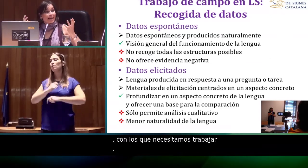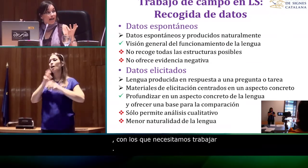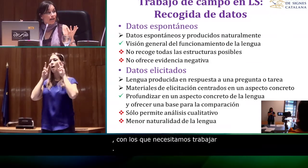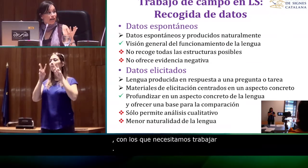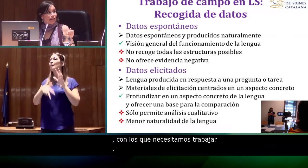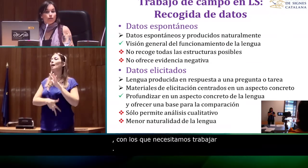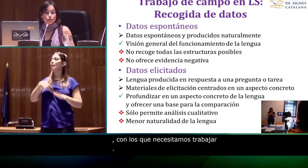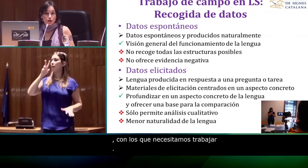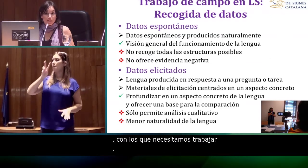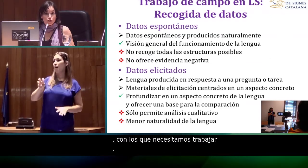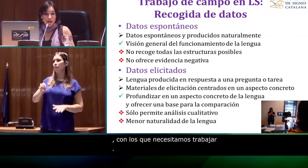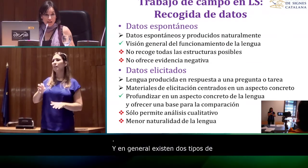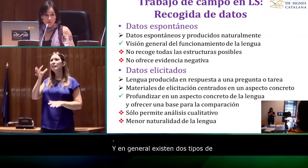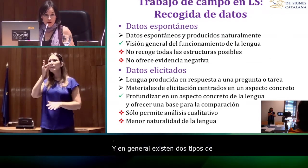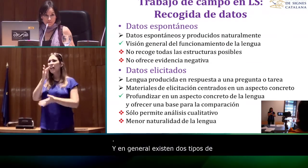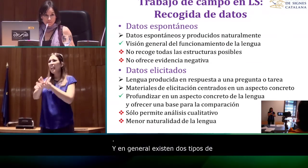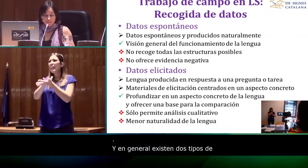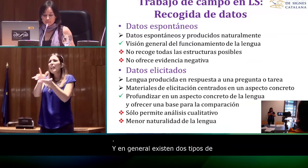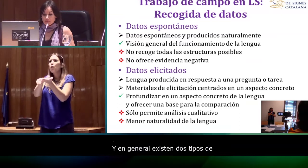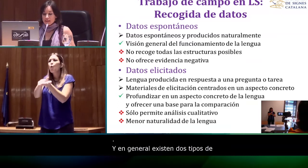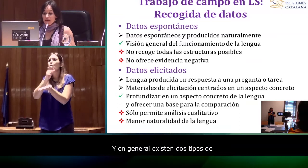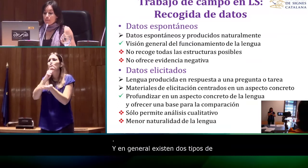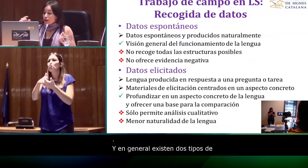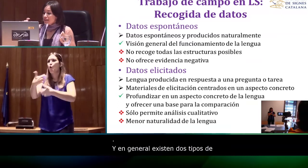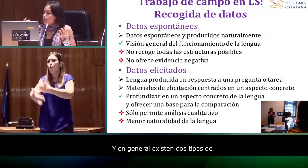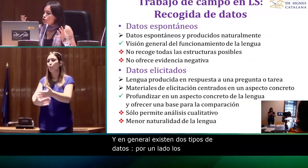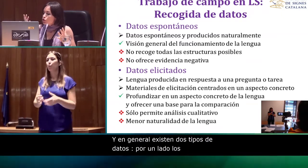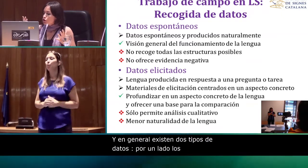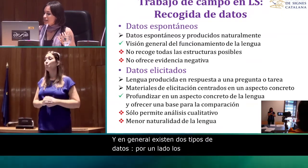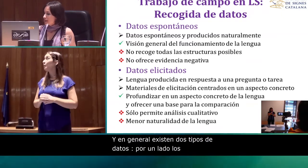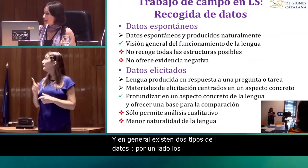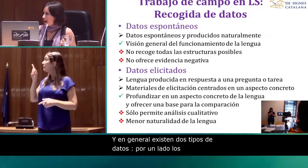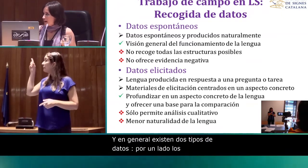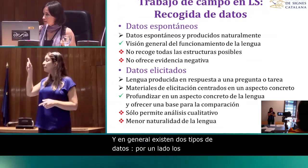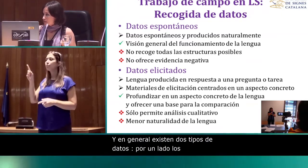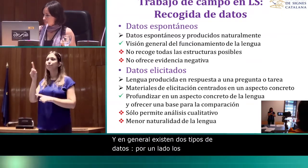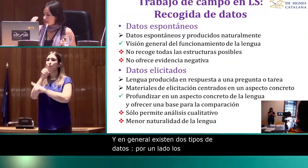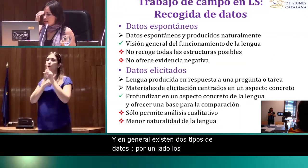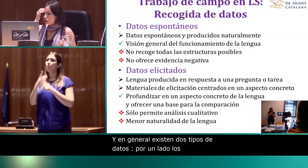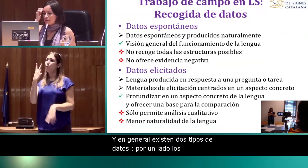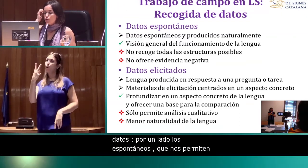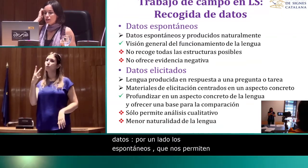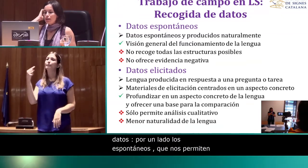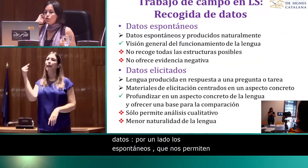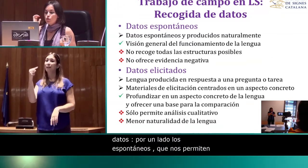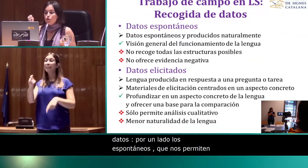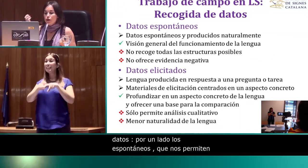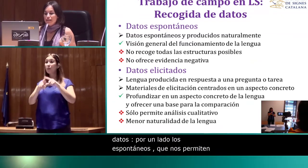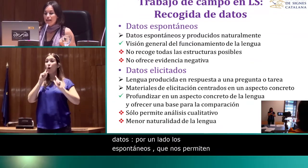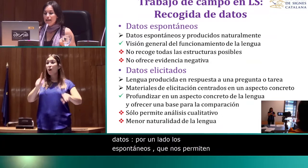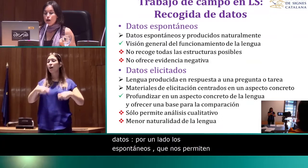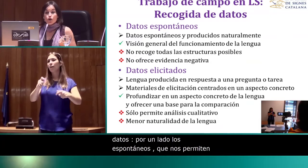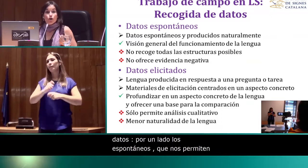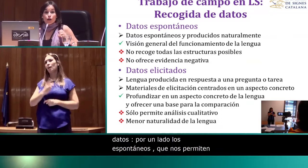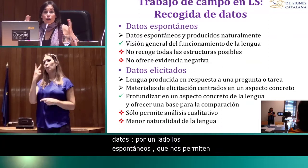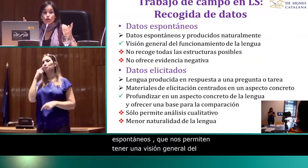general del funcionamiento de la lengua. Pero aquí tenemos dos desventajas con este tipo de datos. Uno es